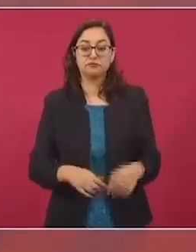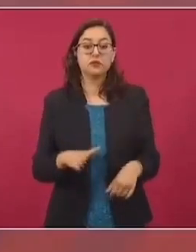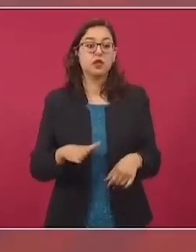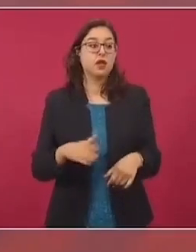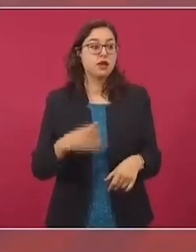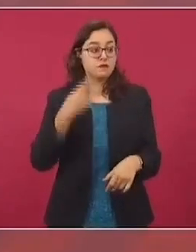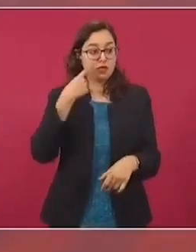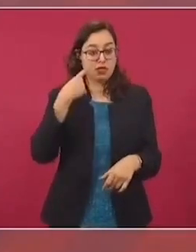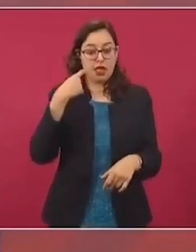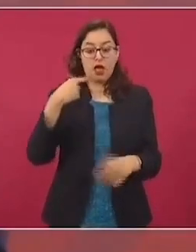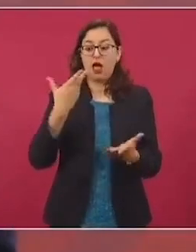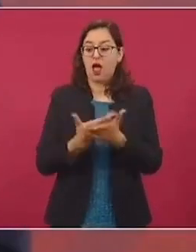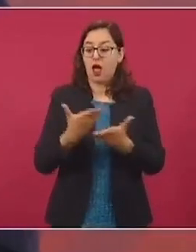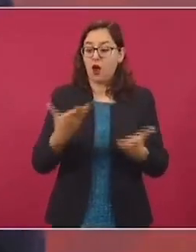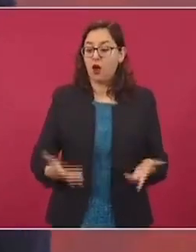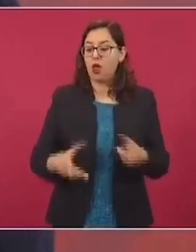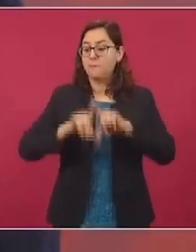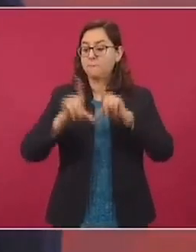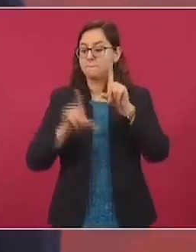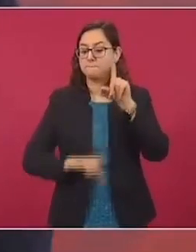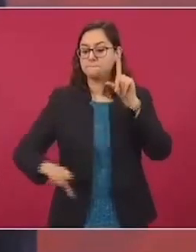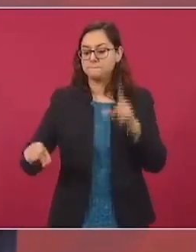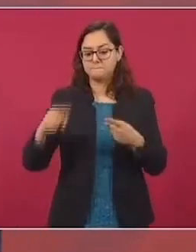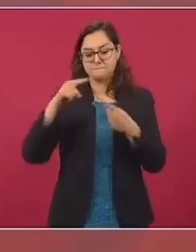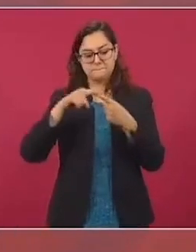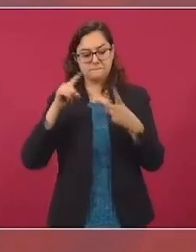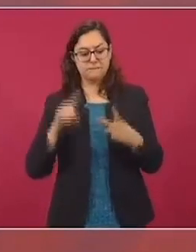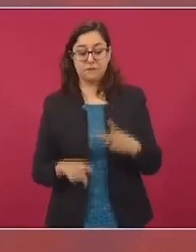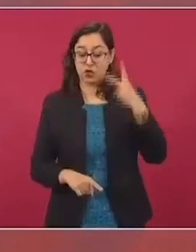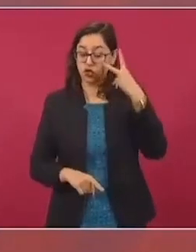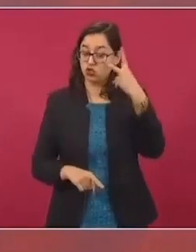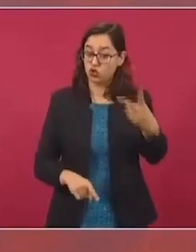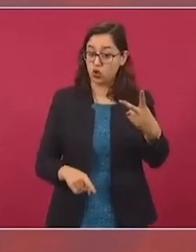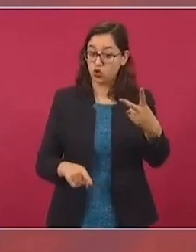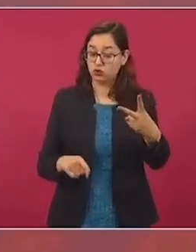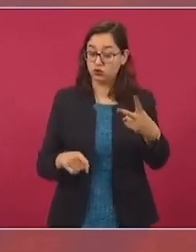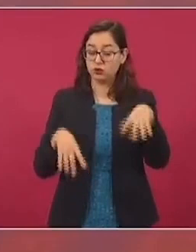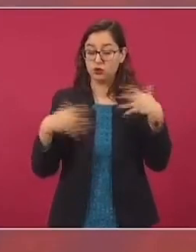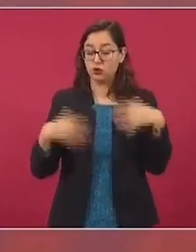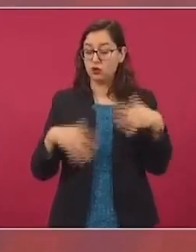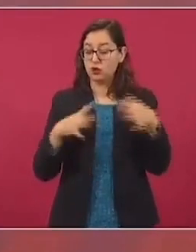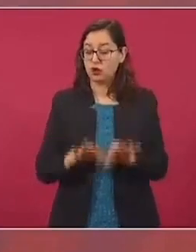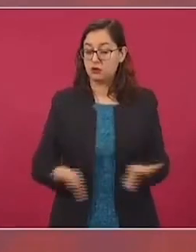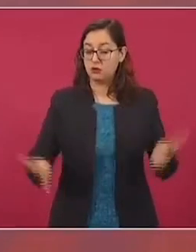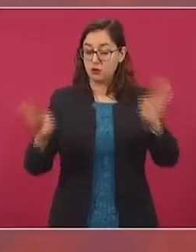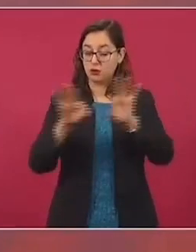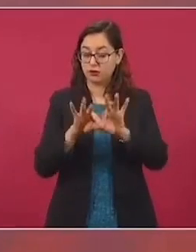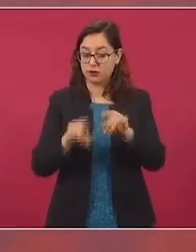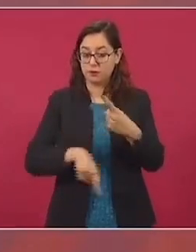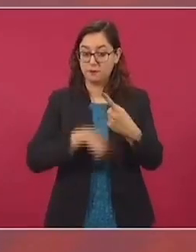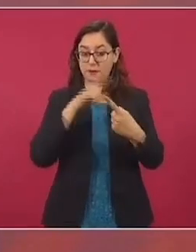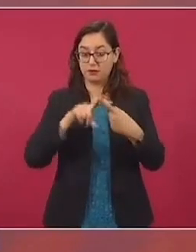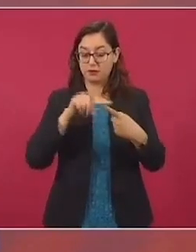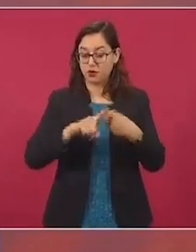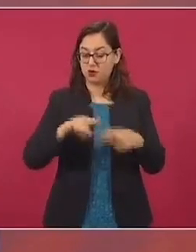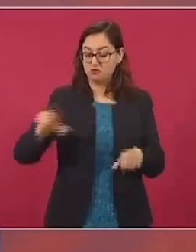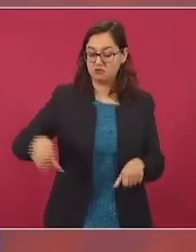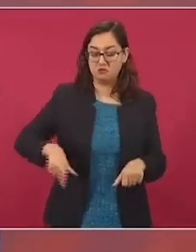Una, que no se persigue a nadie desde el Estado,